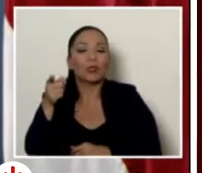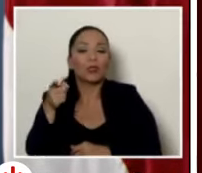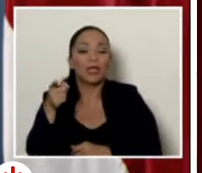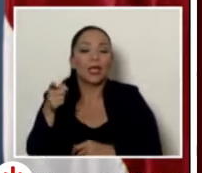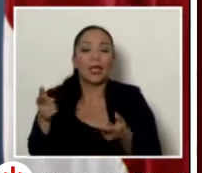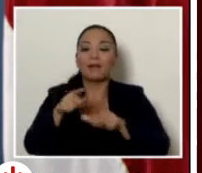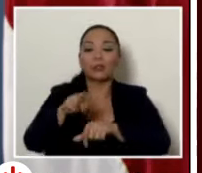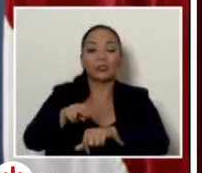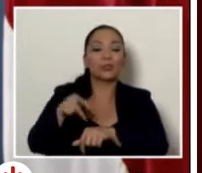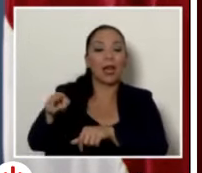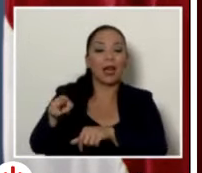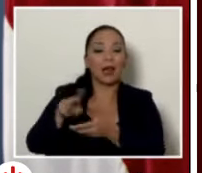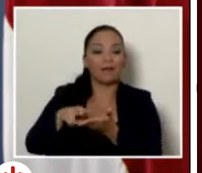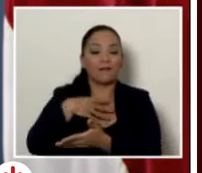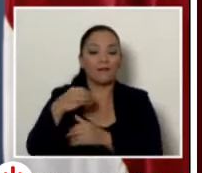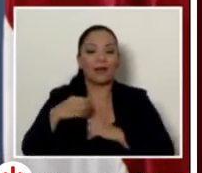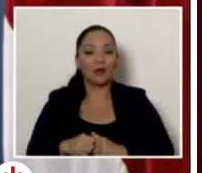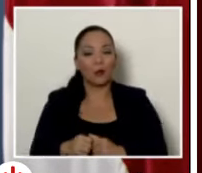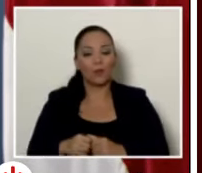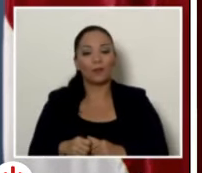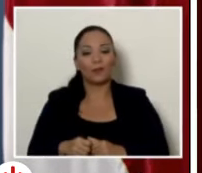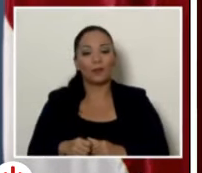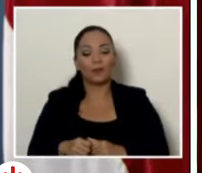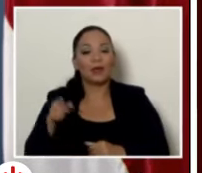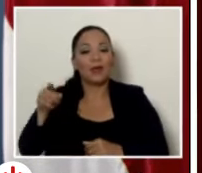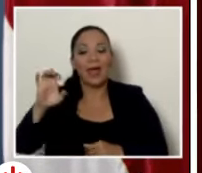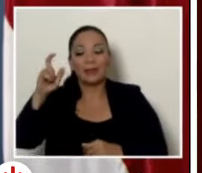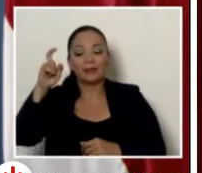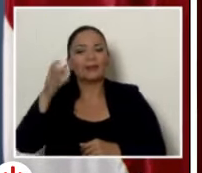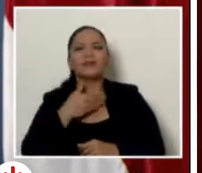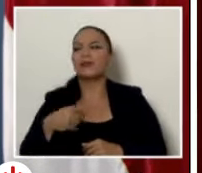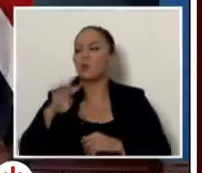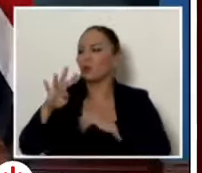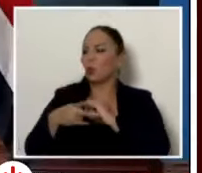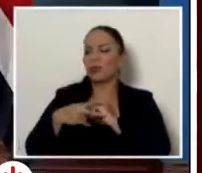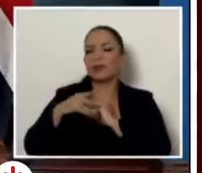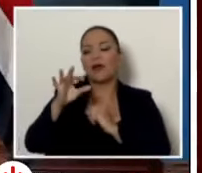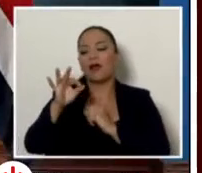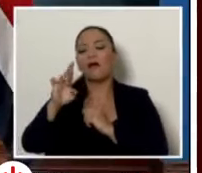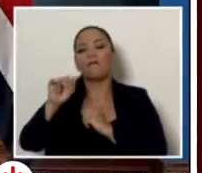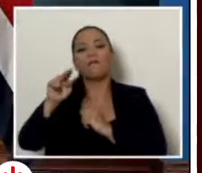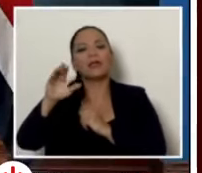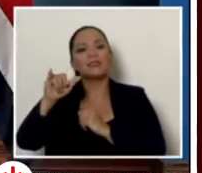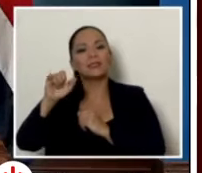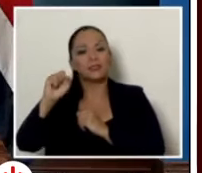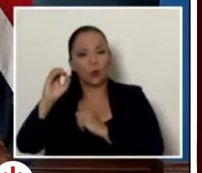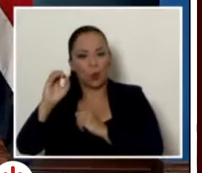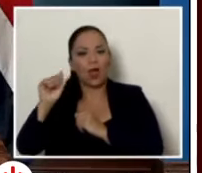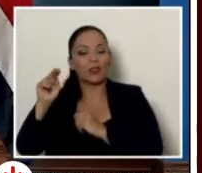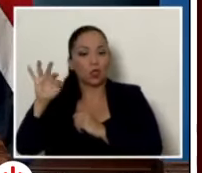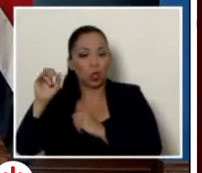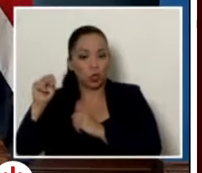creada por el cuatro veces expresidente de la asamblea legislativa ¿cómo se llama? Francisco Antonio Pacheco Francisco Antonio Pacheco y su señora